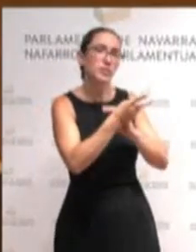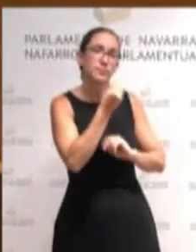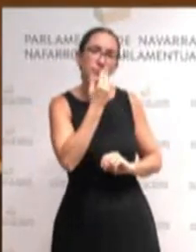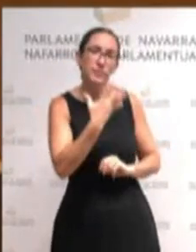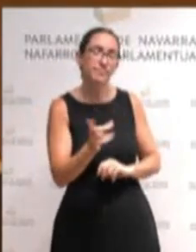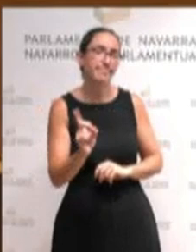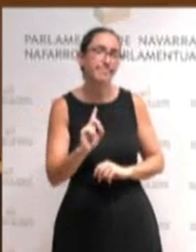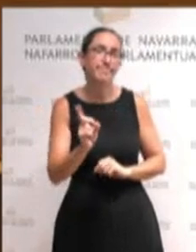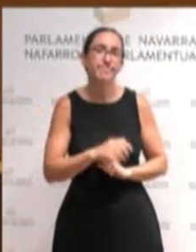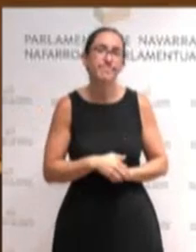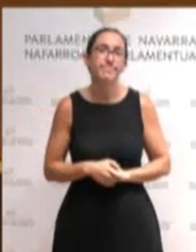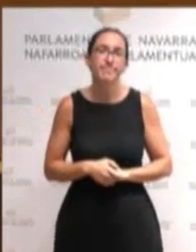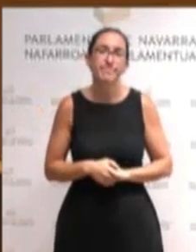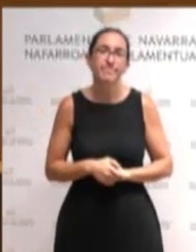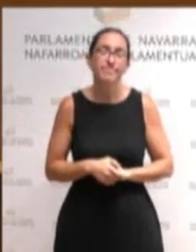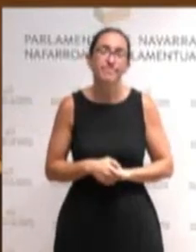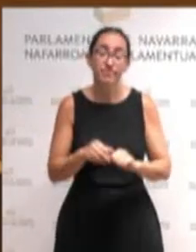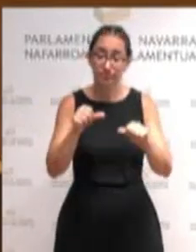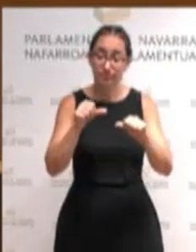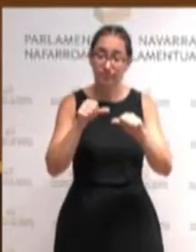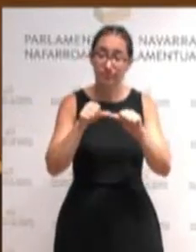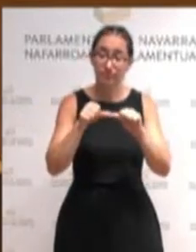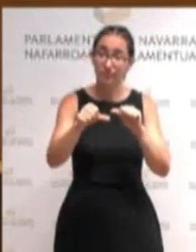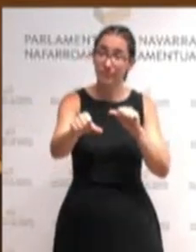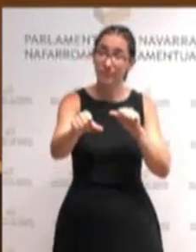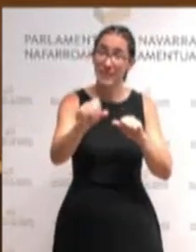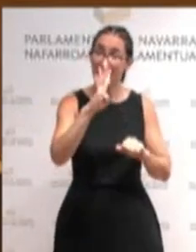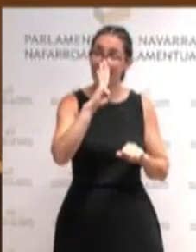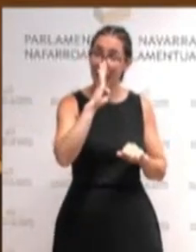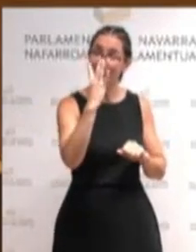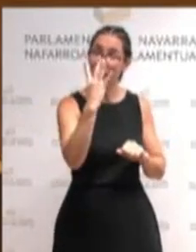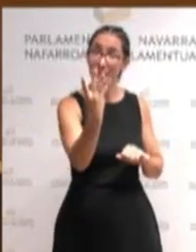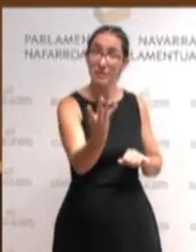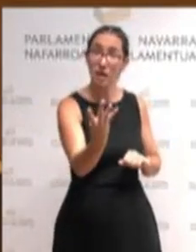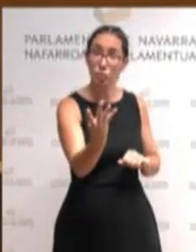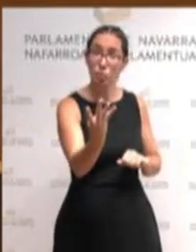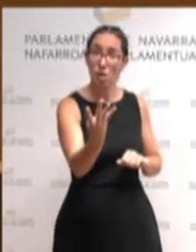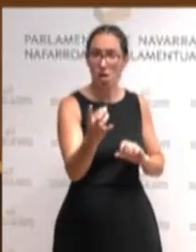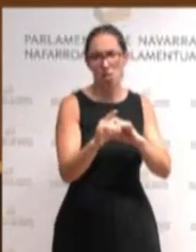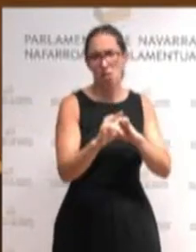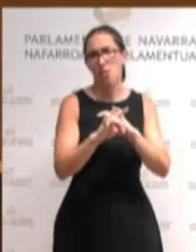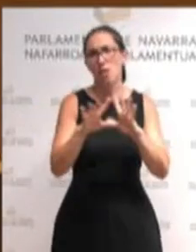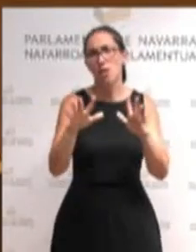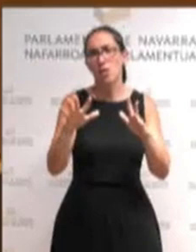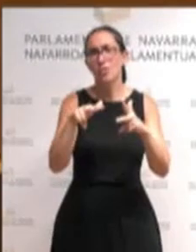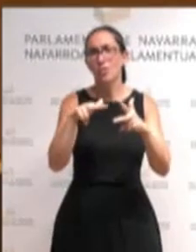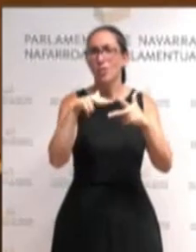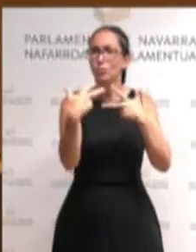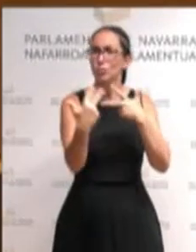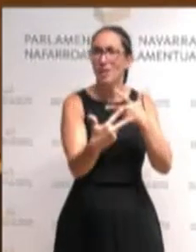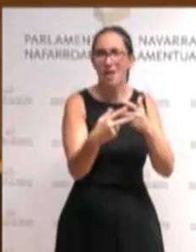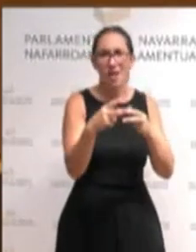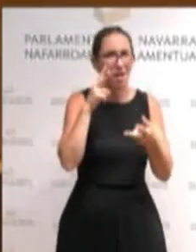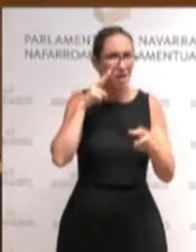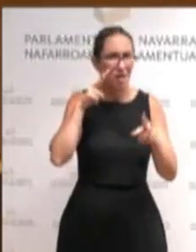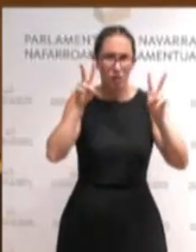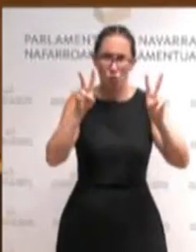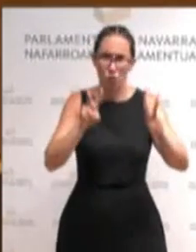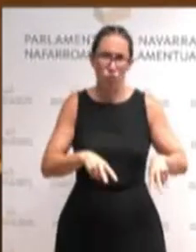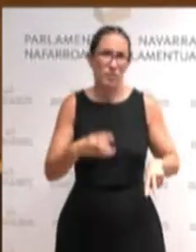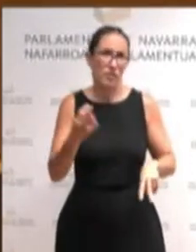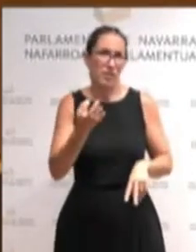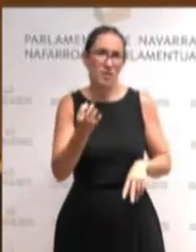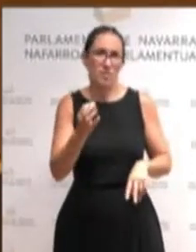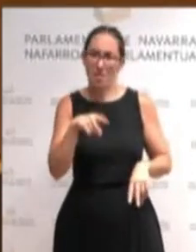Esta legislatura también debe ser la del reconocimiento de la euskera como lengua propia de todos los navarros y